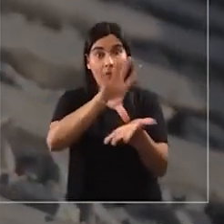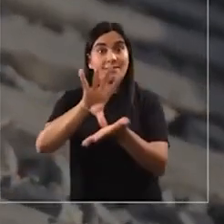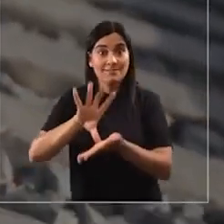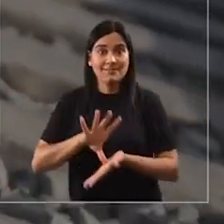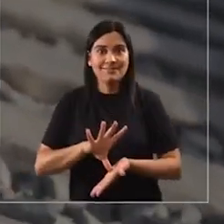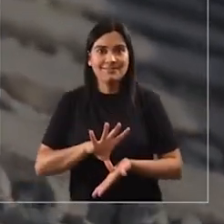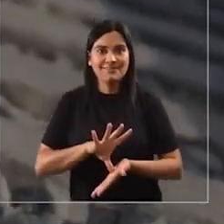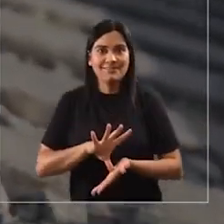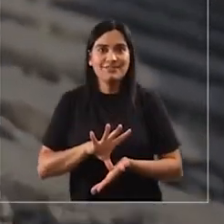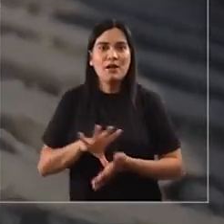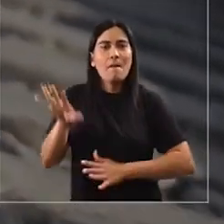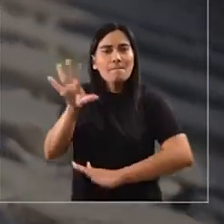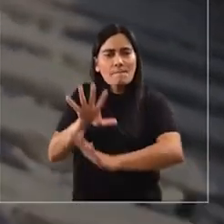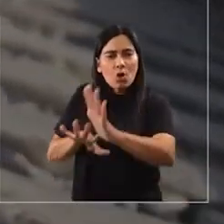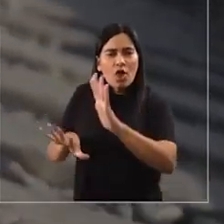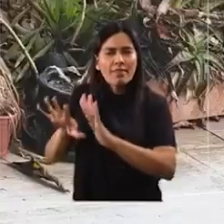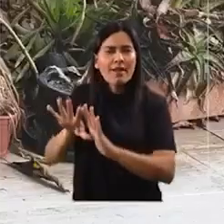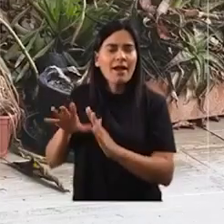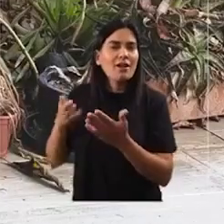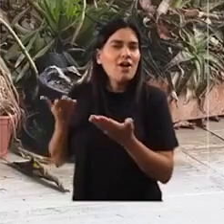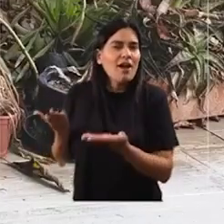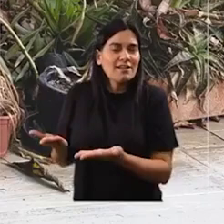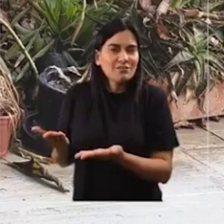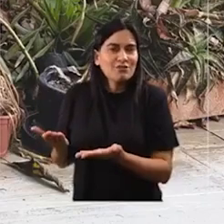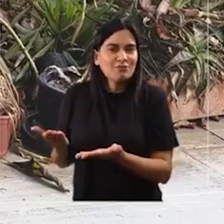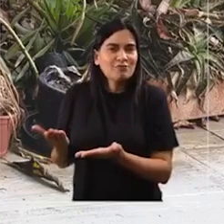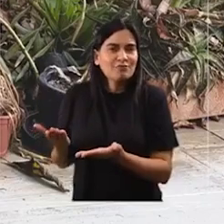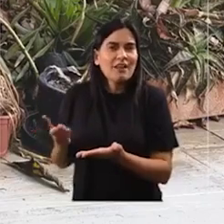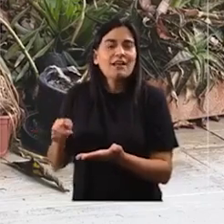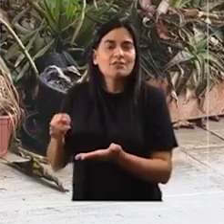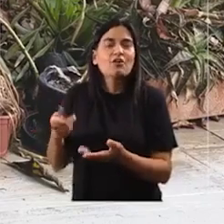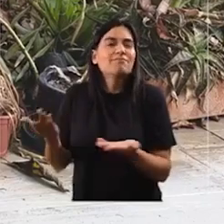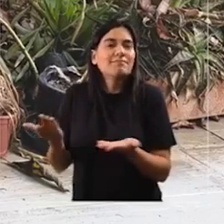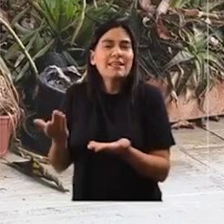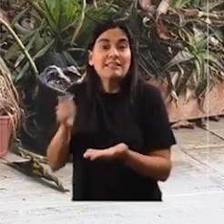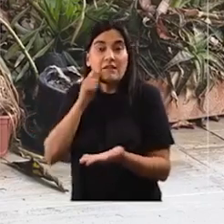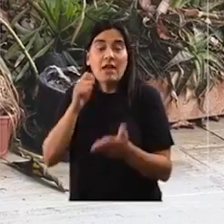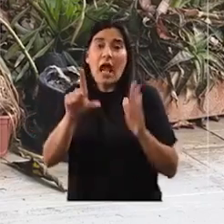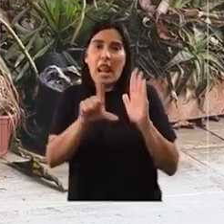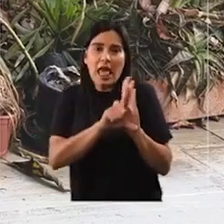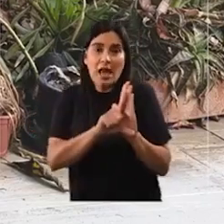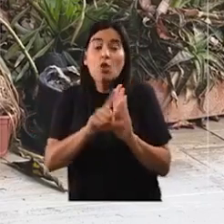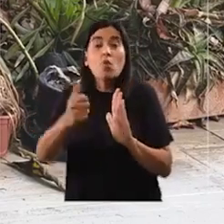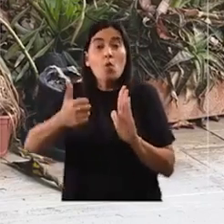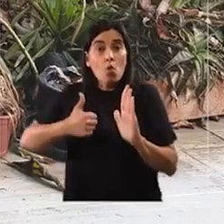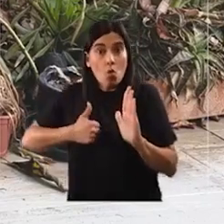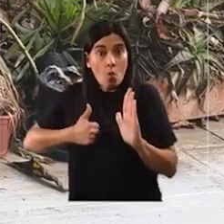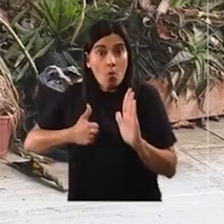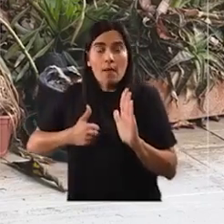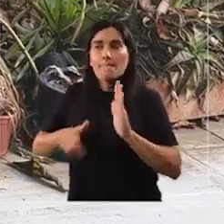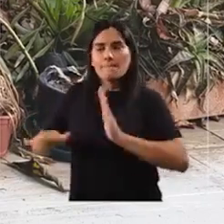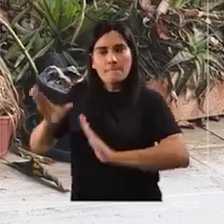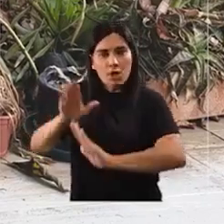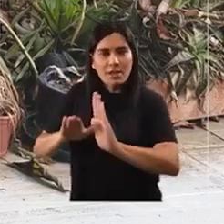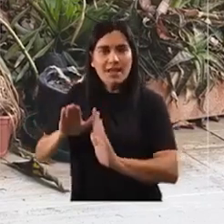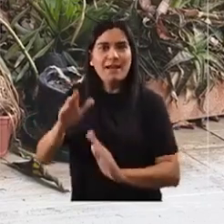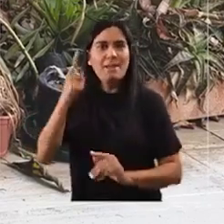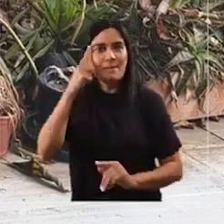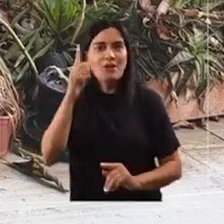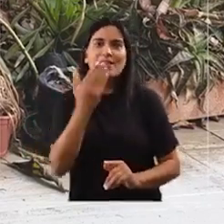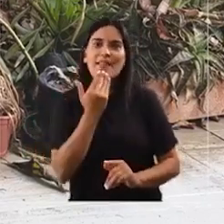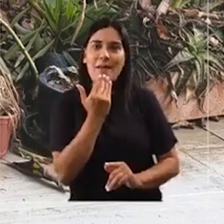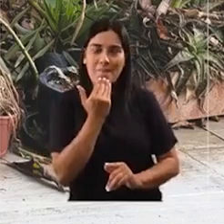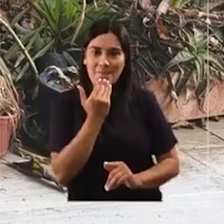territorios, otros humedales y otros países. Entonces protegerlos es, por una parte, el cumplimiento de la ley,